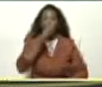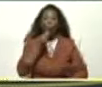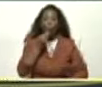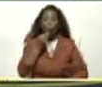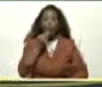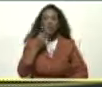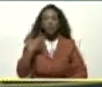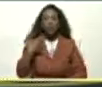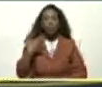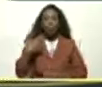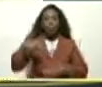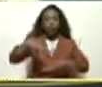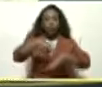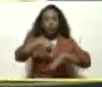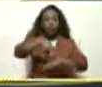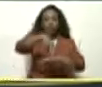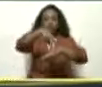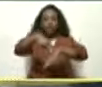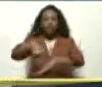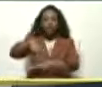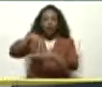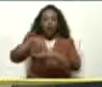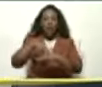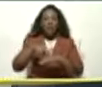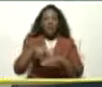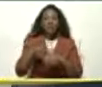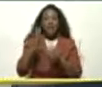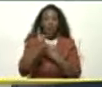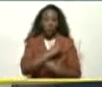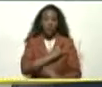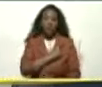bicicleta Casi que a caminar En los pasillos De la UCB